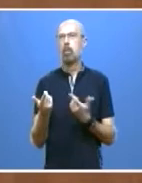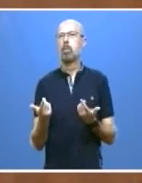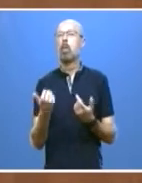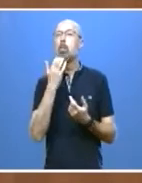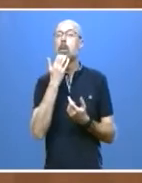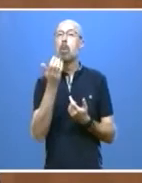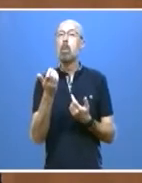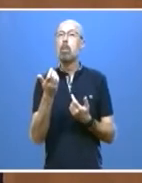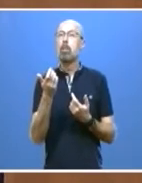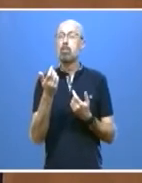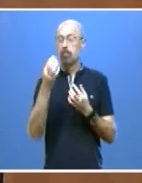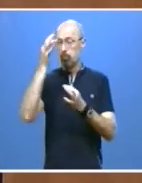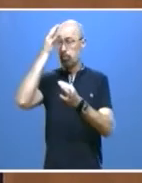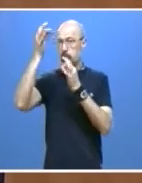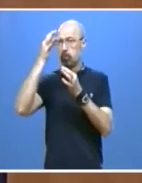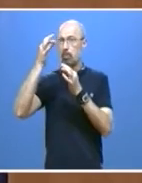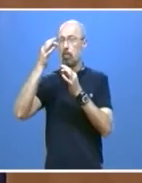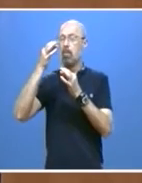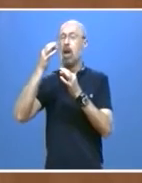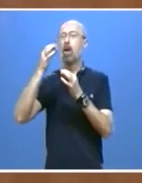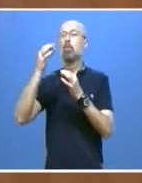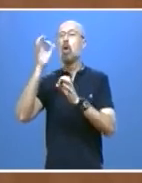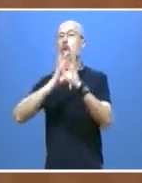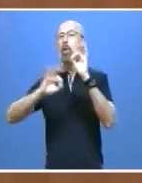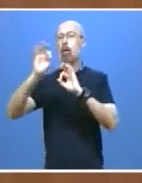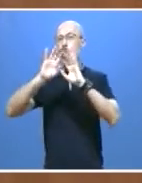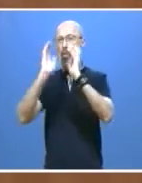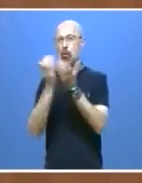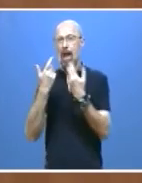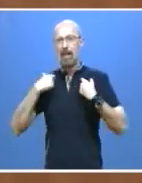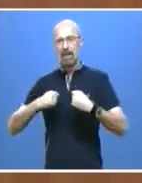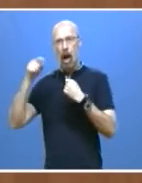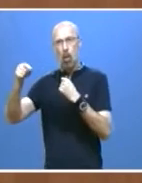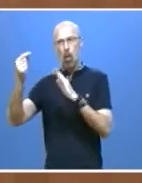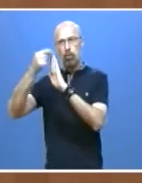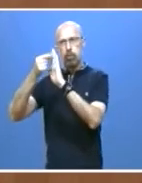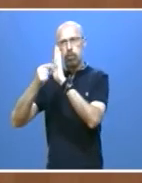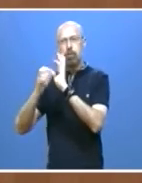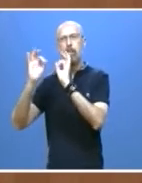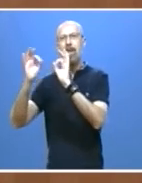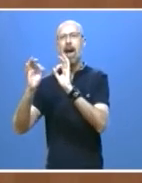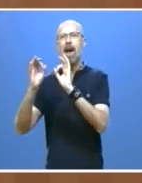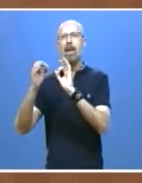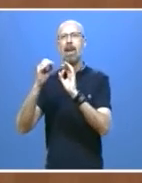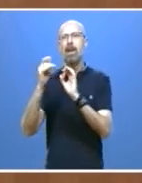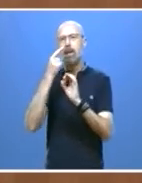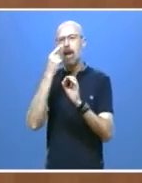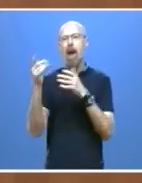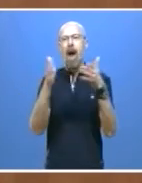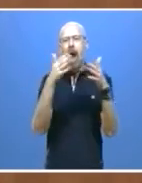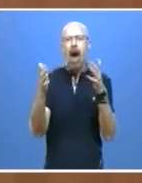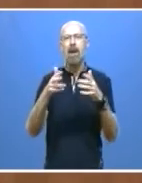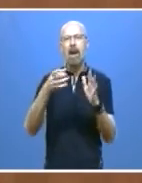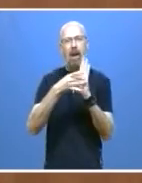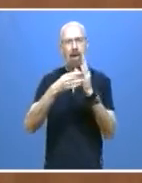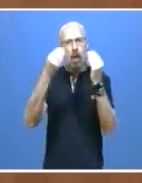criterios de la Organización Mundial de la Salud en Calidad del Aire. En esa dirección hemos aprobado hace unos días